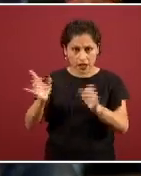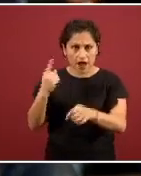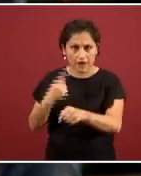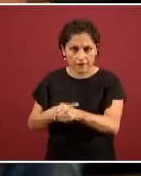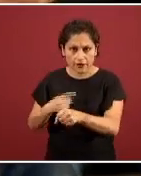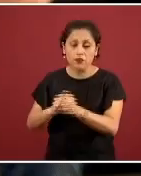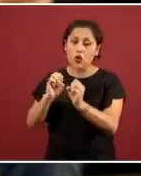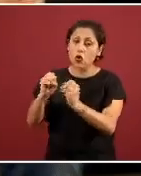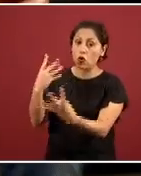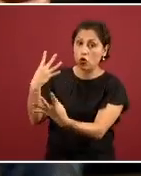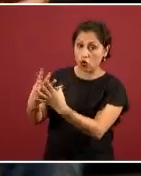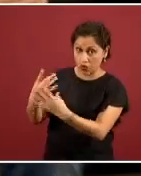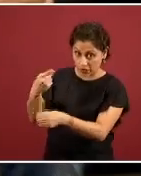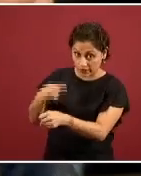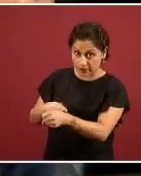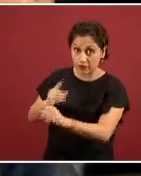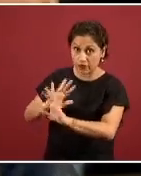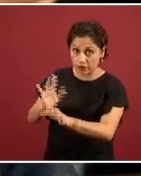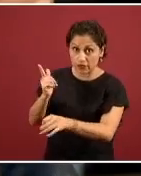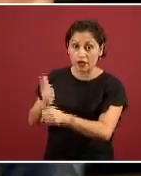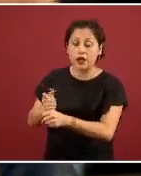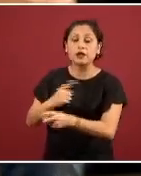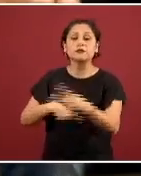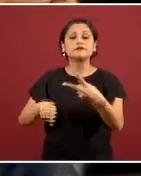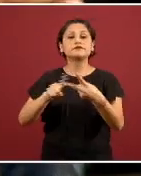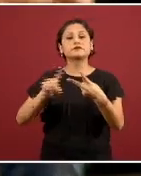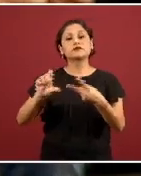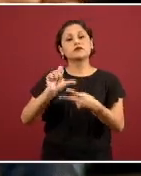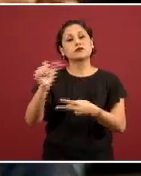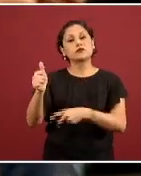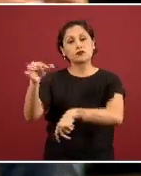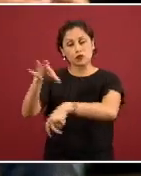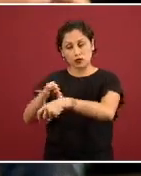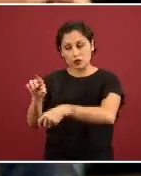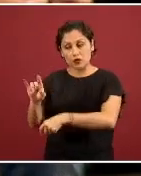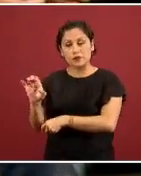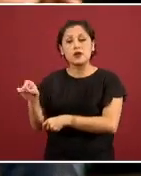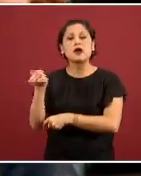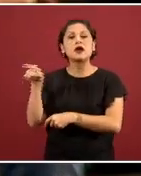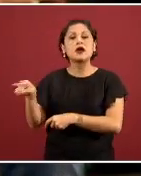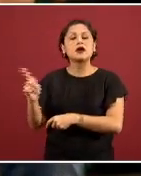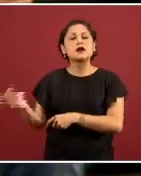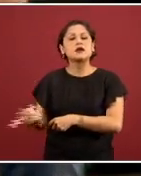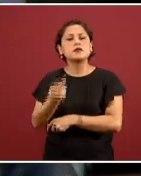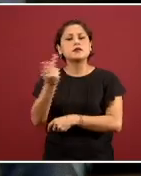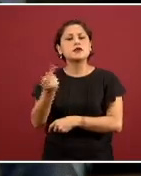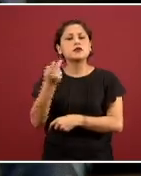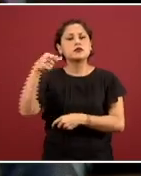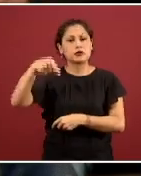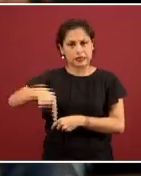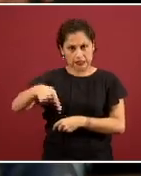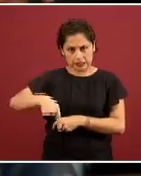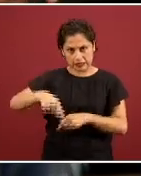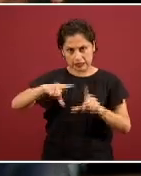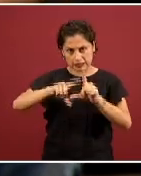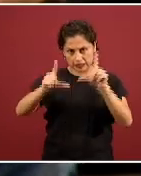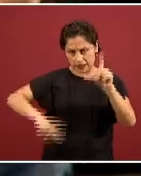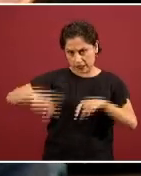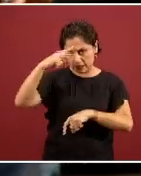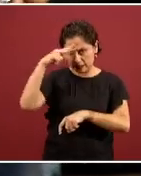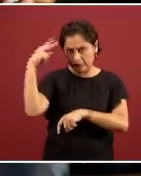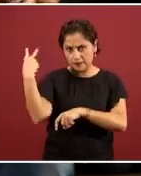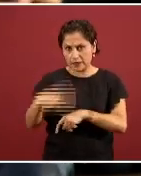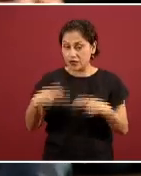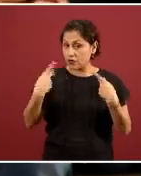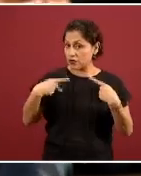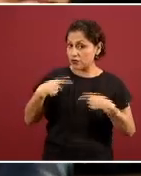Después, al doctor Alomía, me gustaría preguntarle, por favor, si nos puede comentar, con los casos conocidos que hay hasta ahora en el país, cuál es la tasa